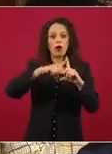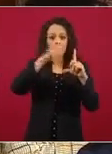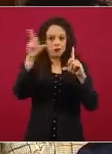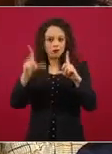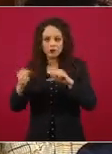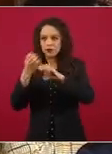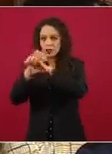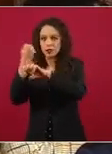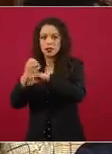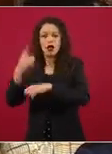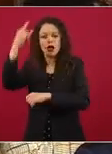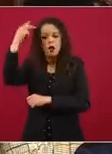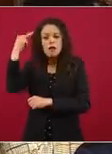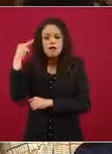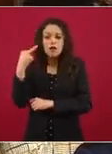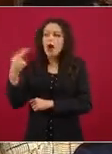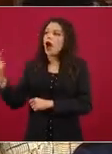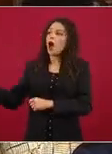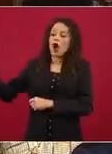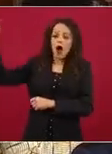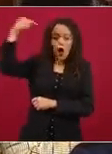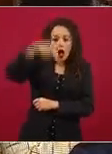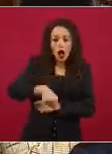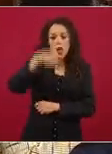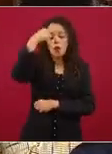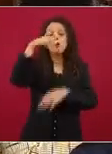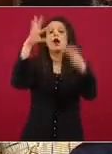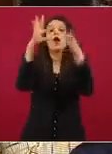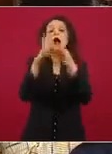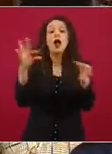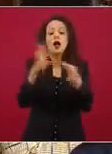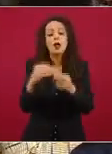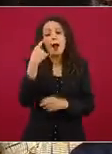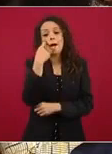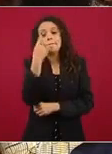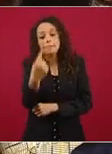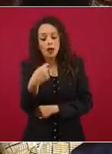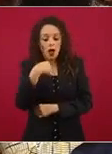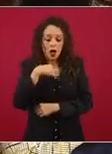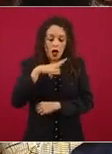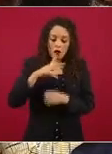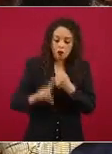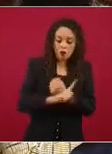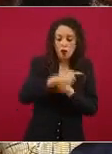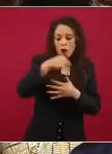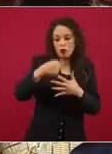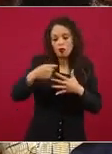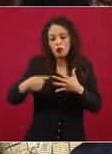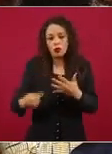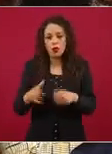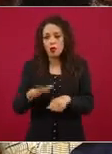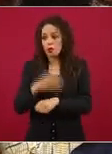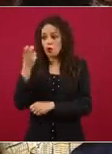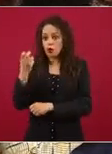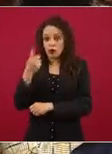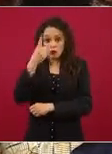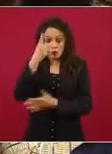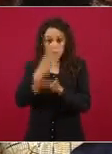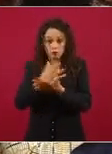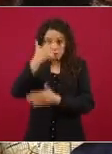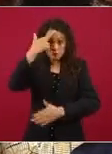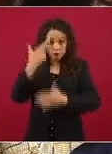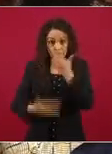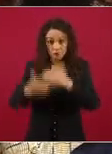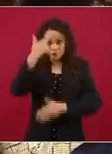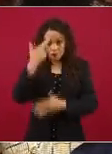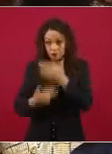exponer sus casos, porque no es el único caso que se están cometiendo ilícitos en las cárceles, no es